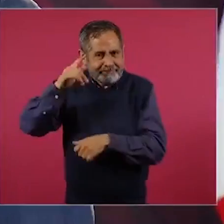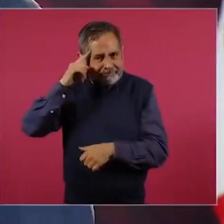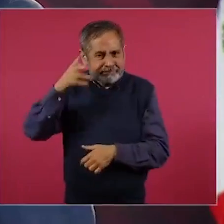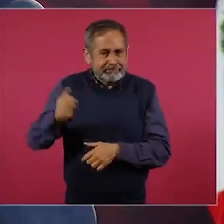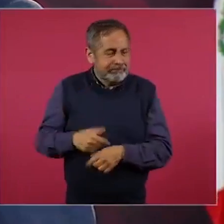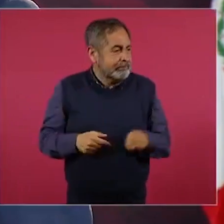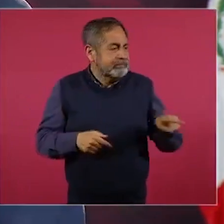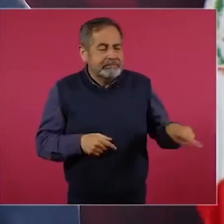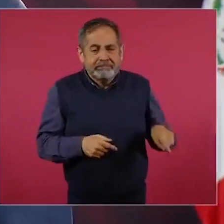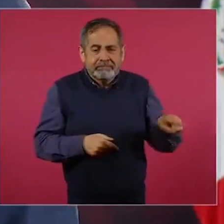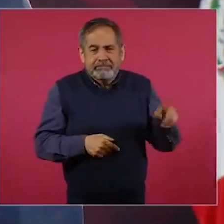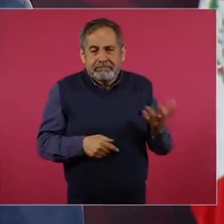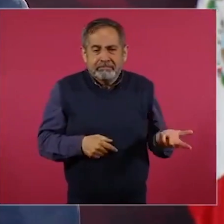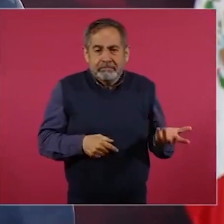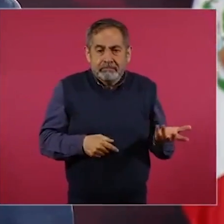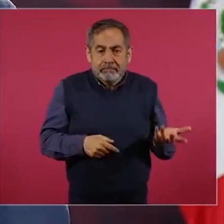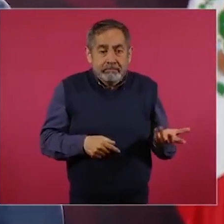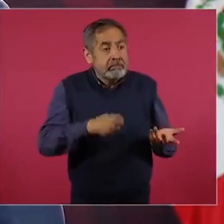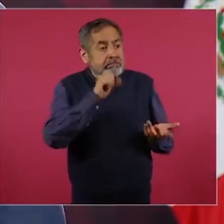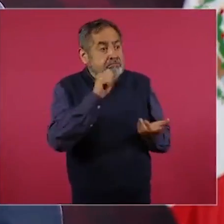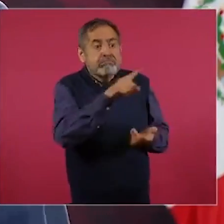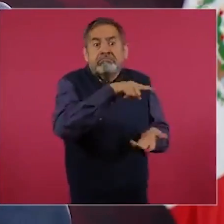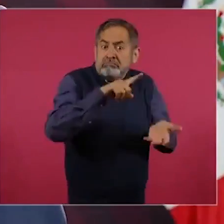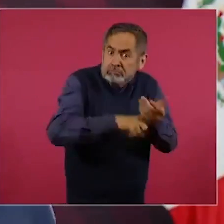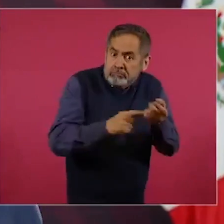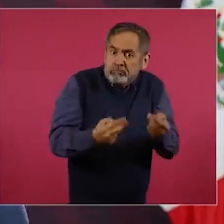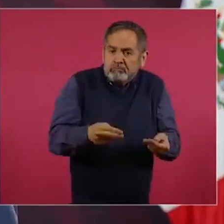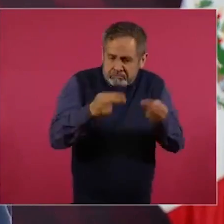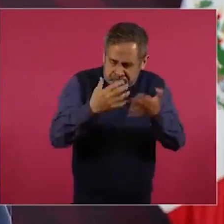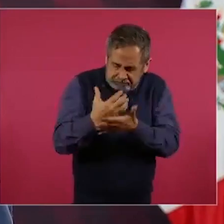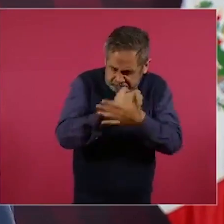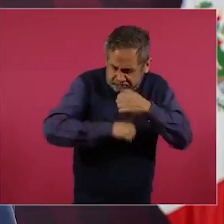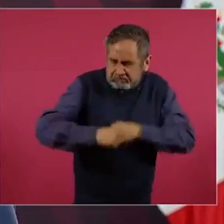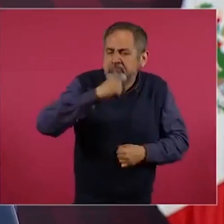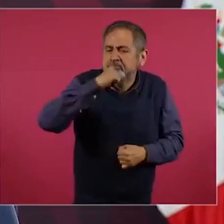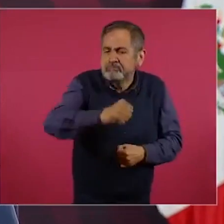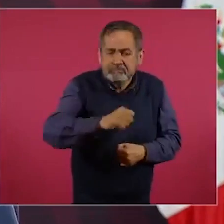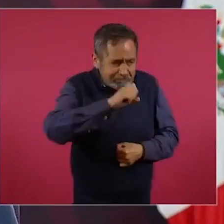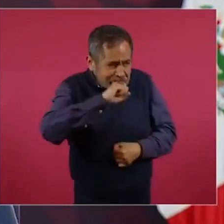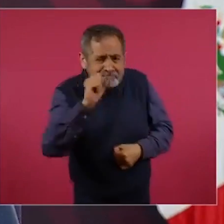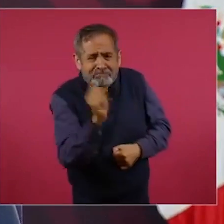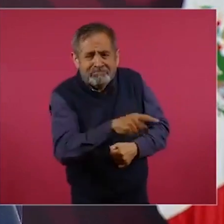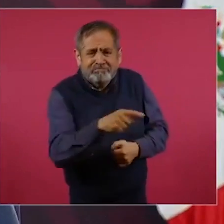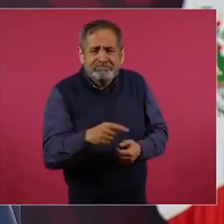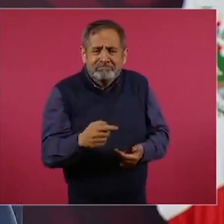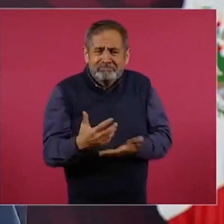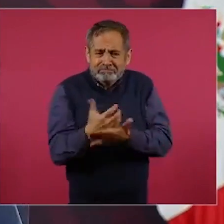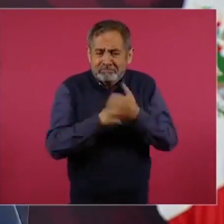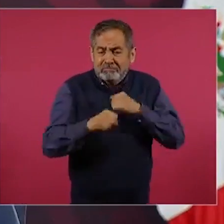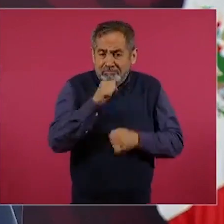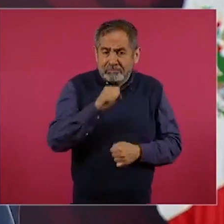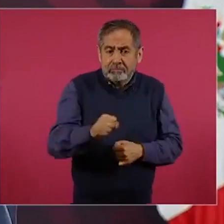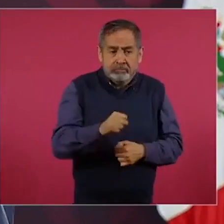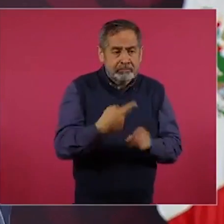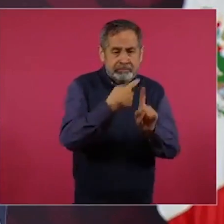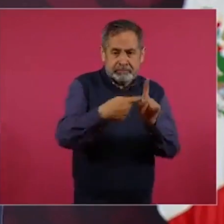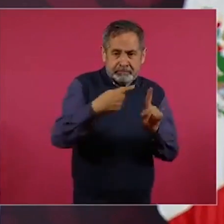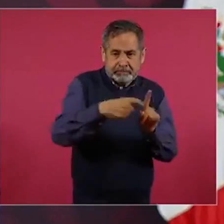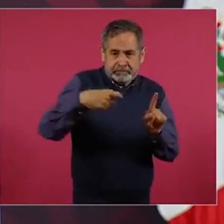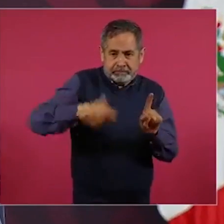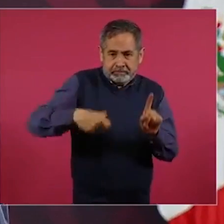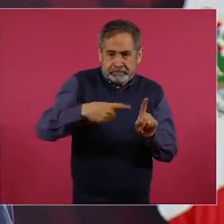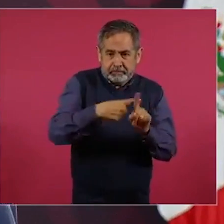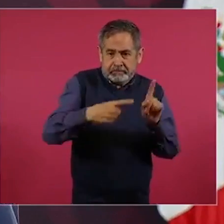que incluso les ha ido hasta mejor, de clase media, media,